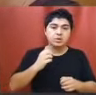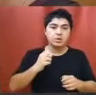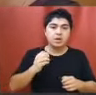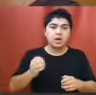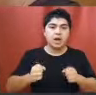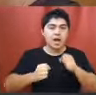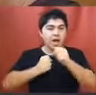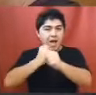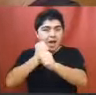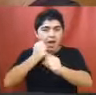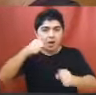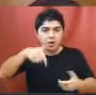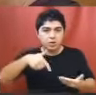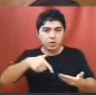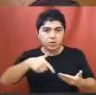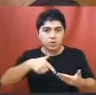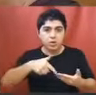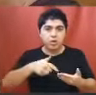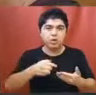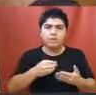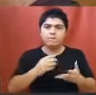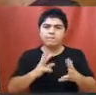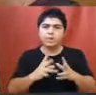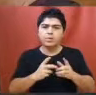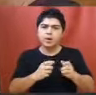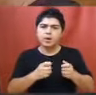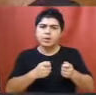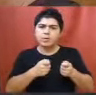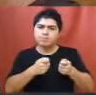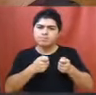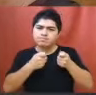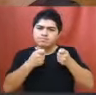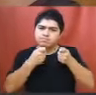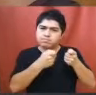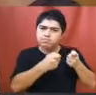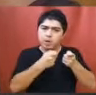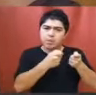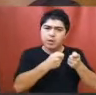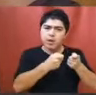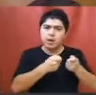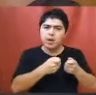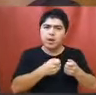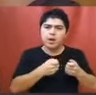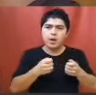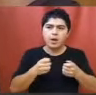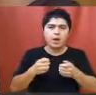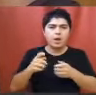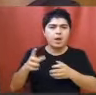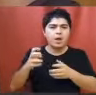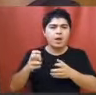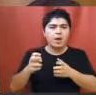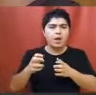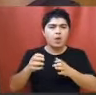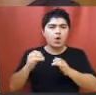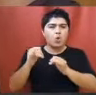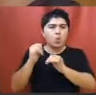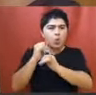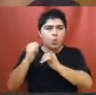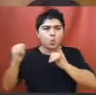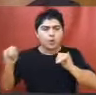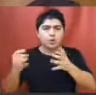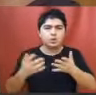mediática y una persecución del poder judicial